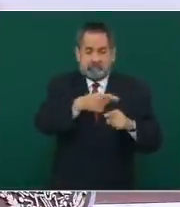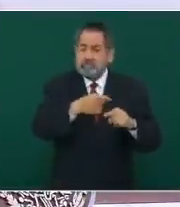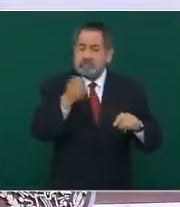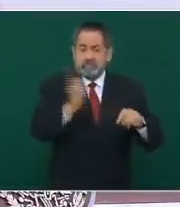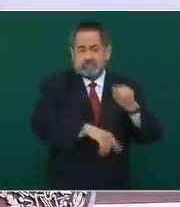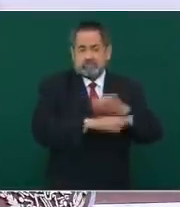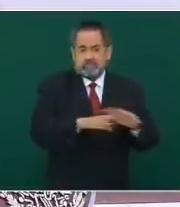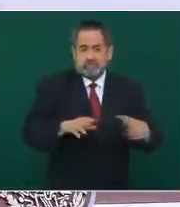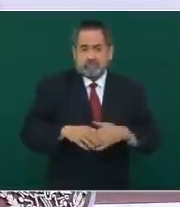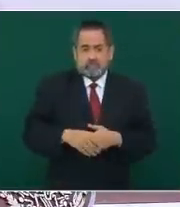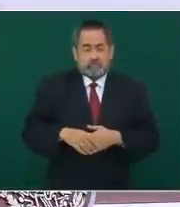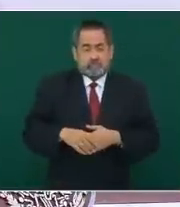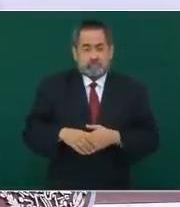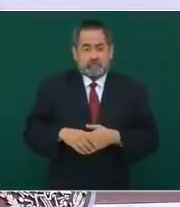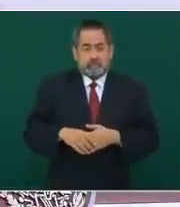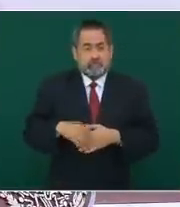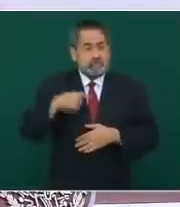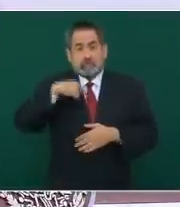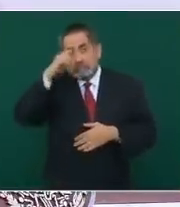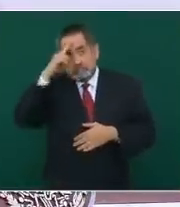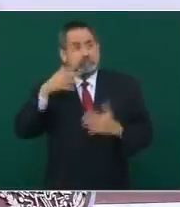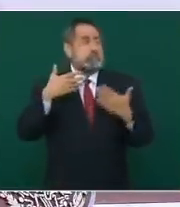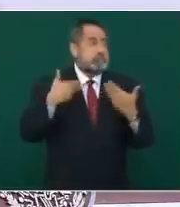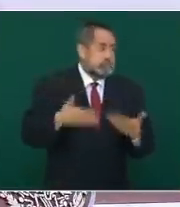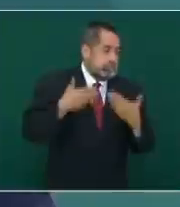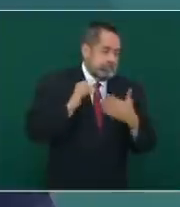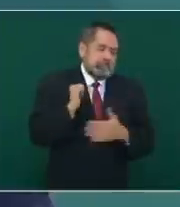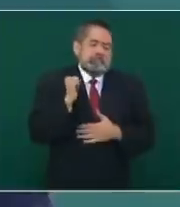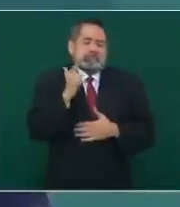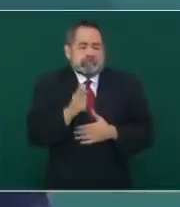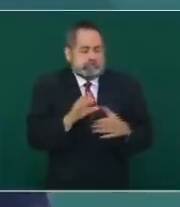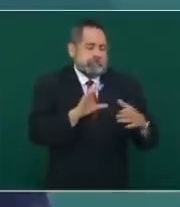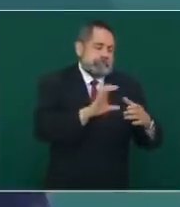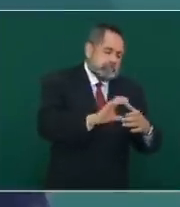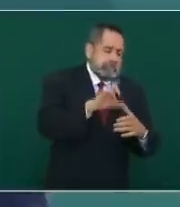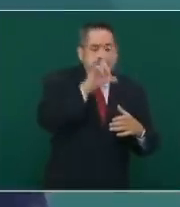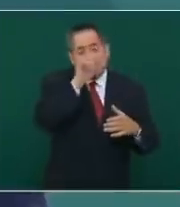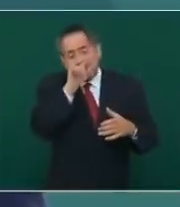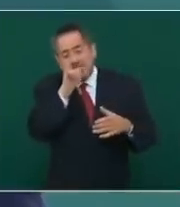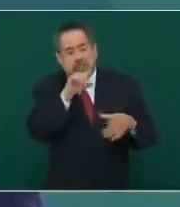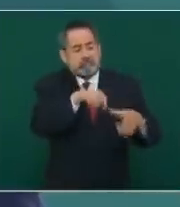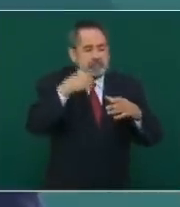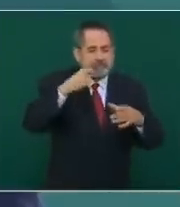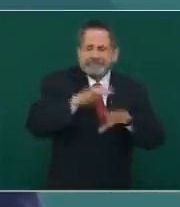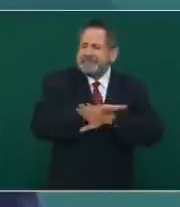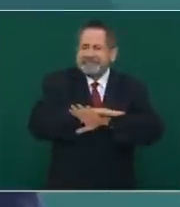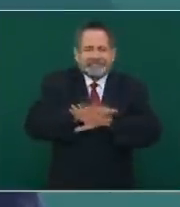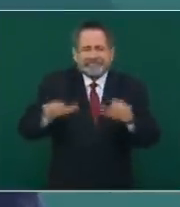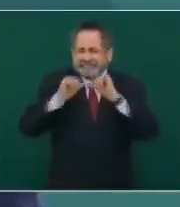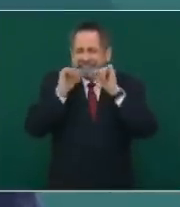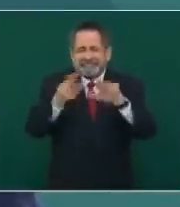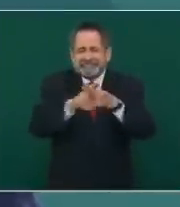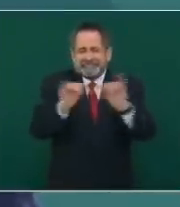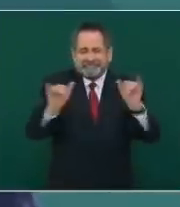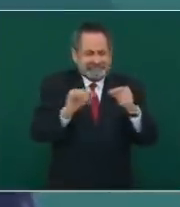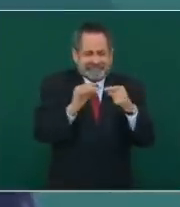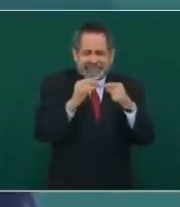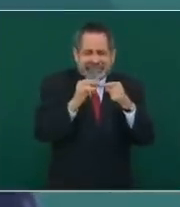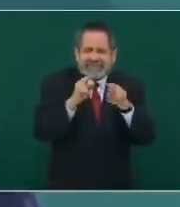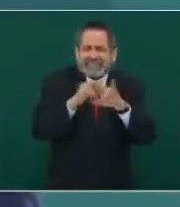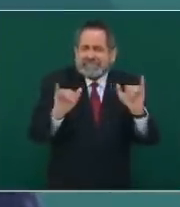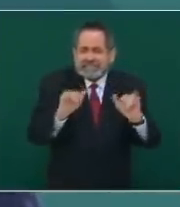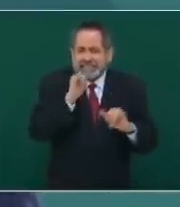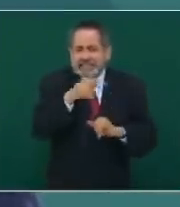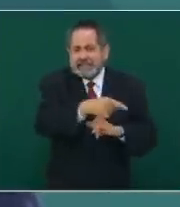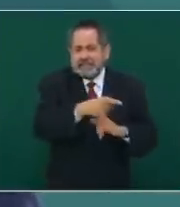Una persona puede comprarlo pensando que siquiera viene algo de recaudo de pollo, no tiene ni trazas de pollo.